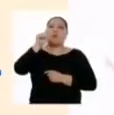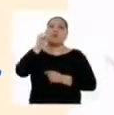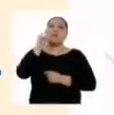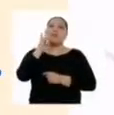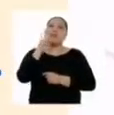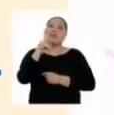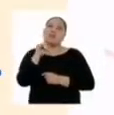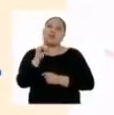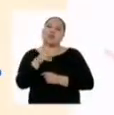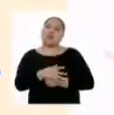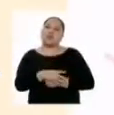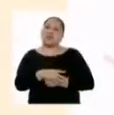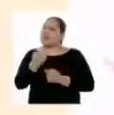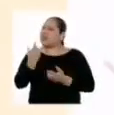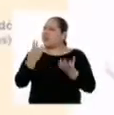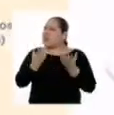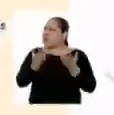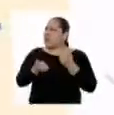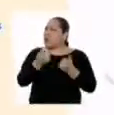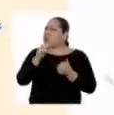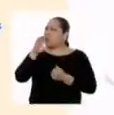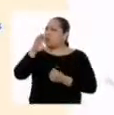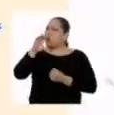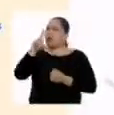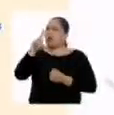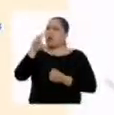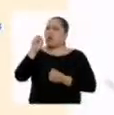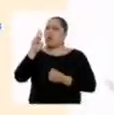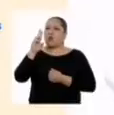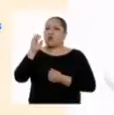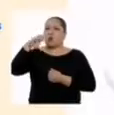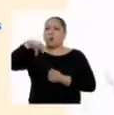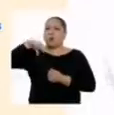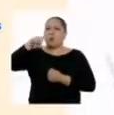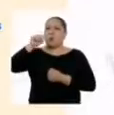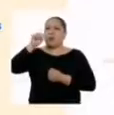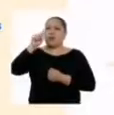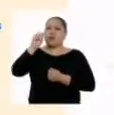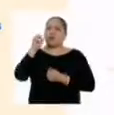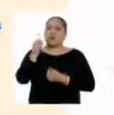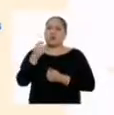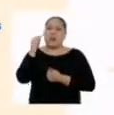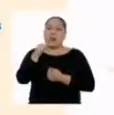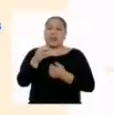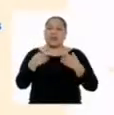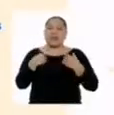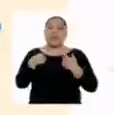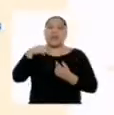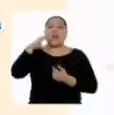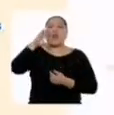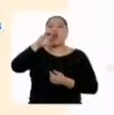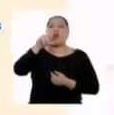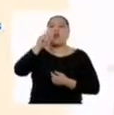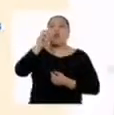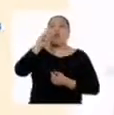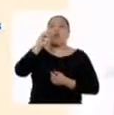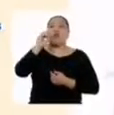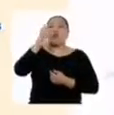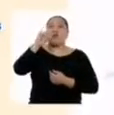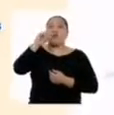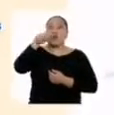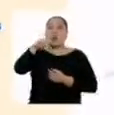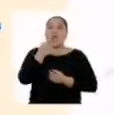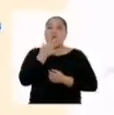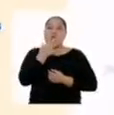pigmentos. ¿Y qué son los cloroplastos? Los cloroplastos son organelas que contienen clorofila, un pigmento que les da